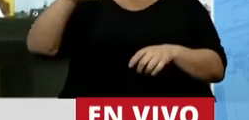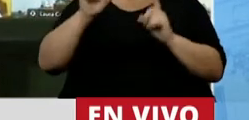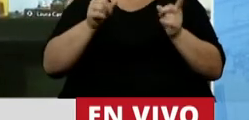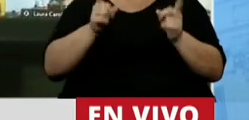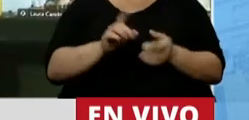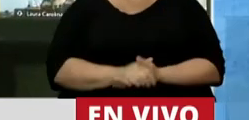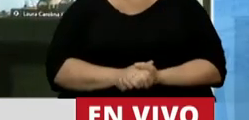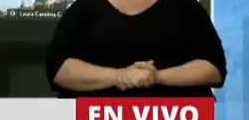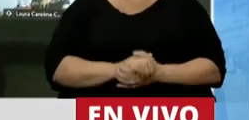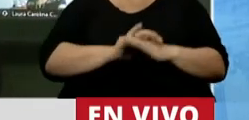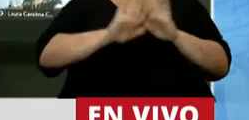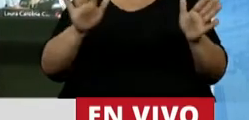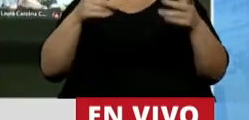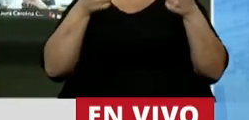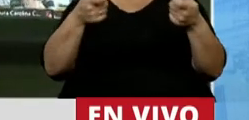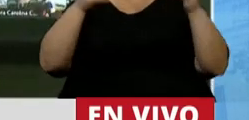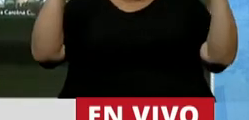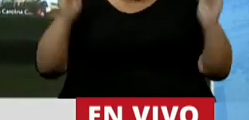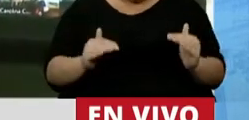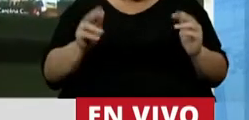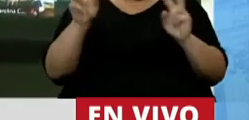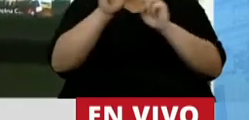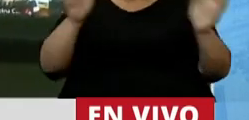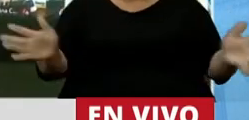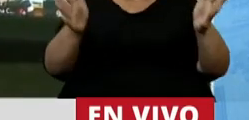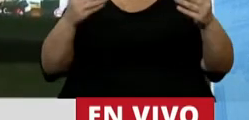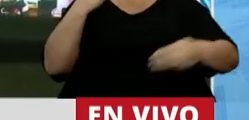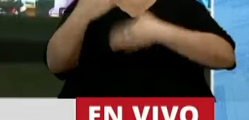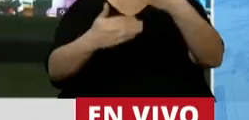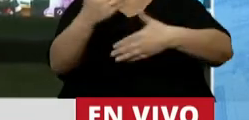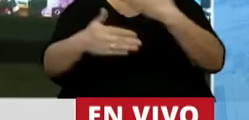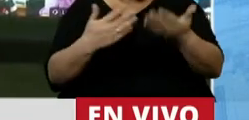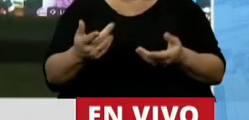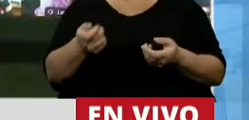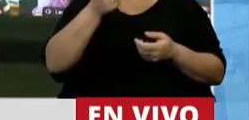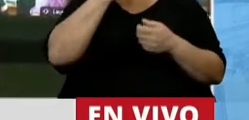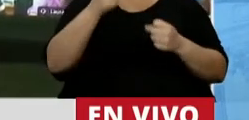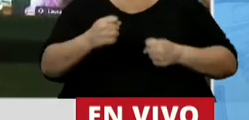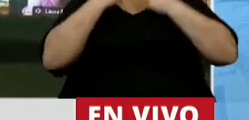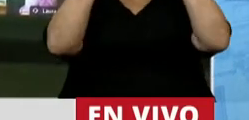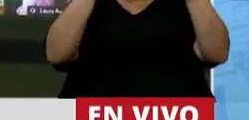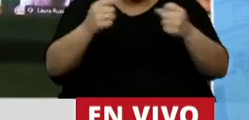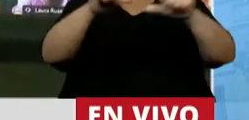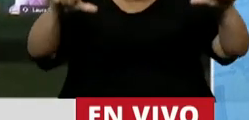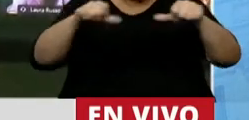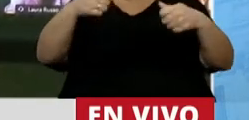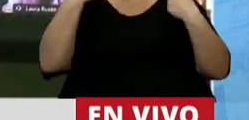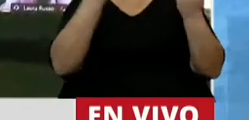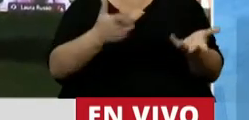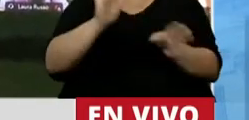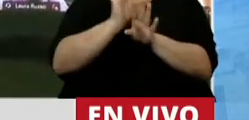Bajen el gasto, promuevan el desarrollo, premien el mérito y el esfuerzo.